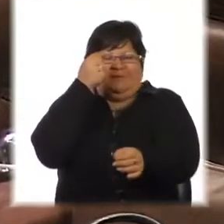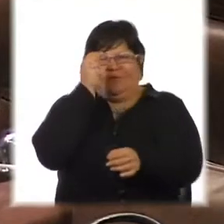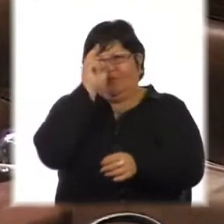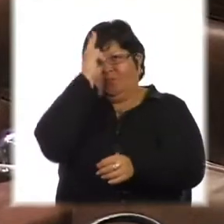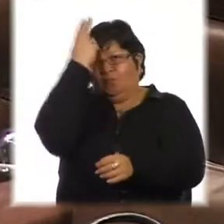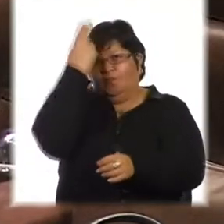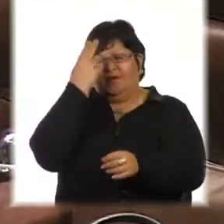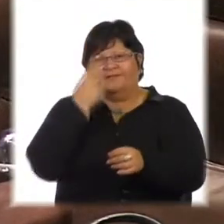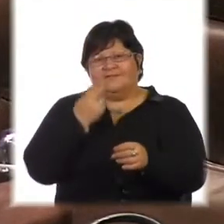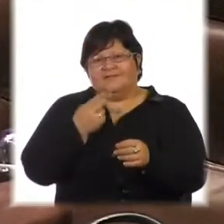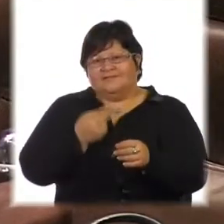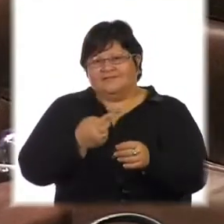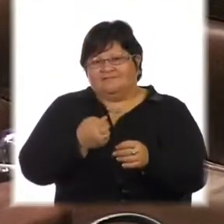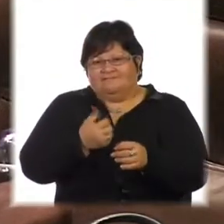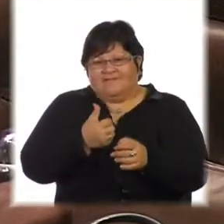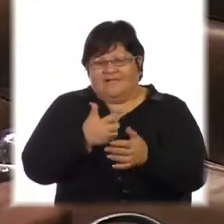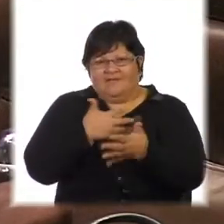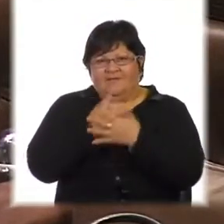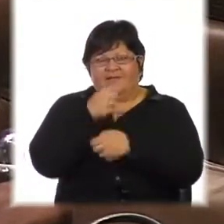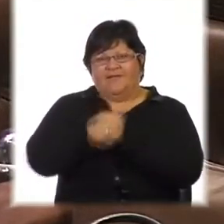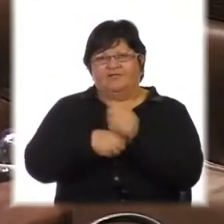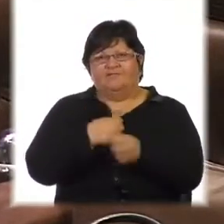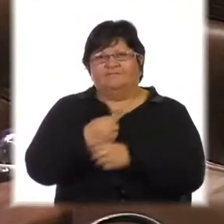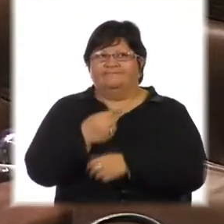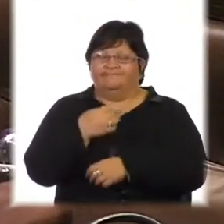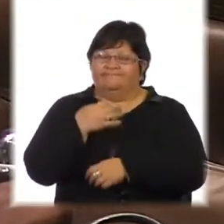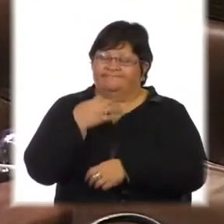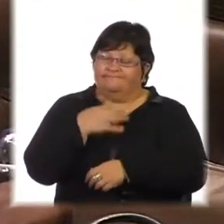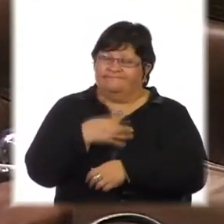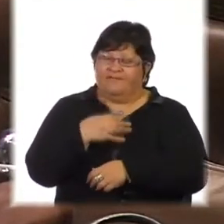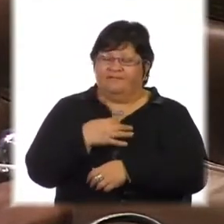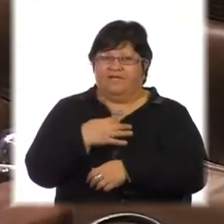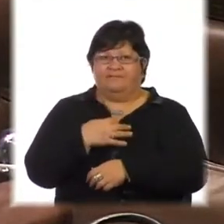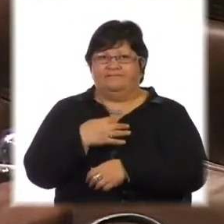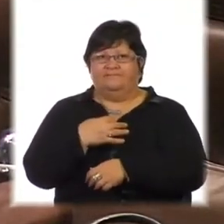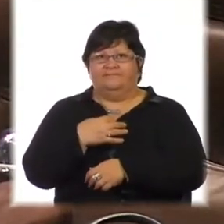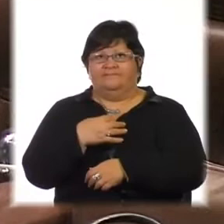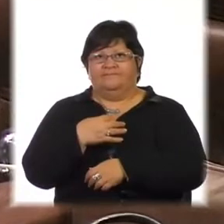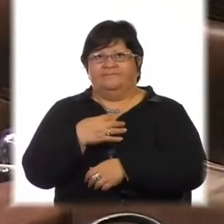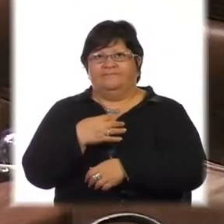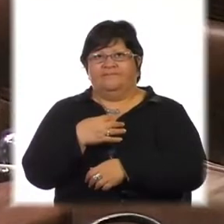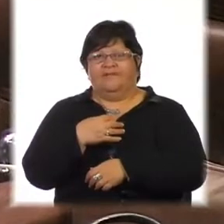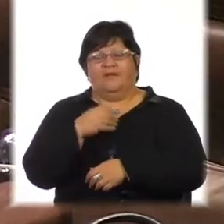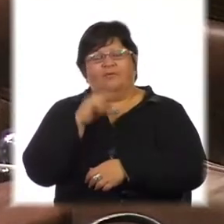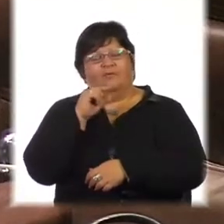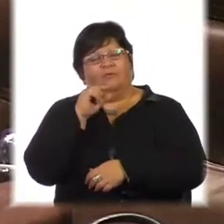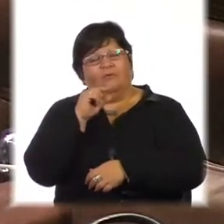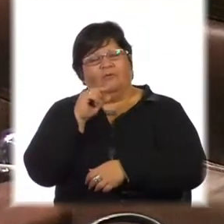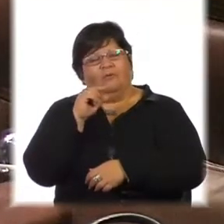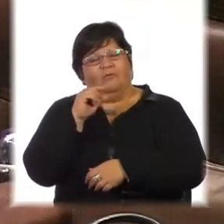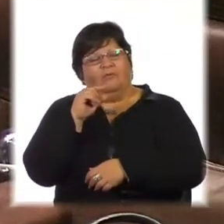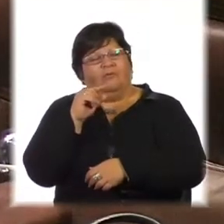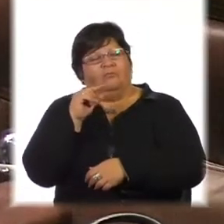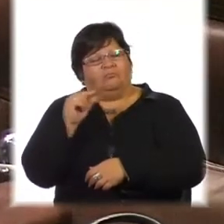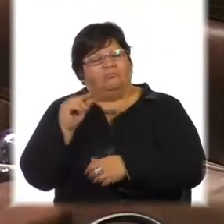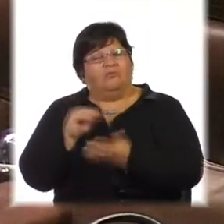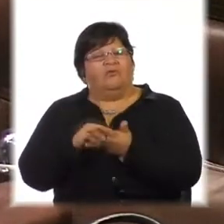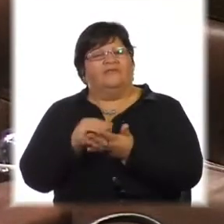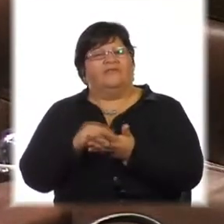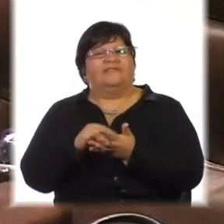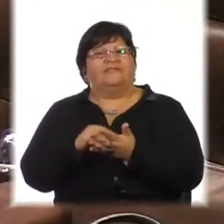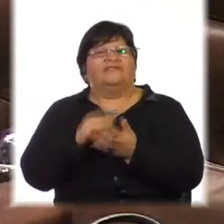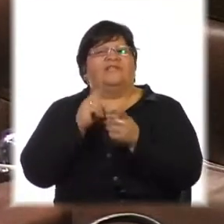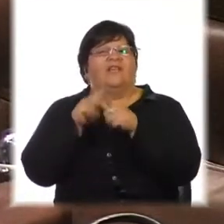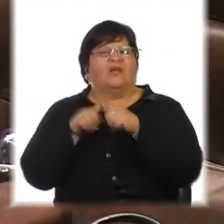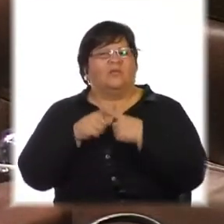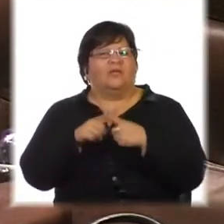nos daba la razón. Pocas veces los parlamentarios, los diputados discutimos un proyecto de